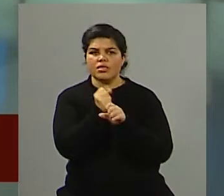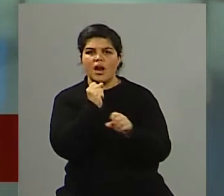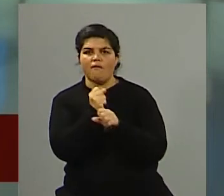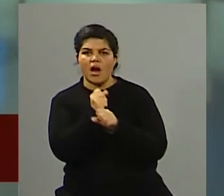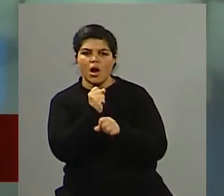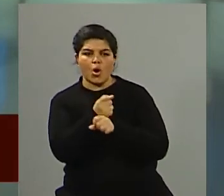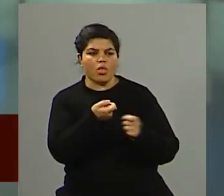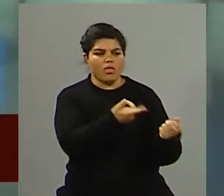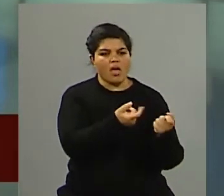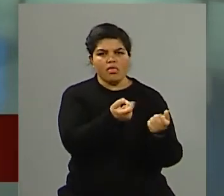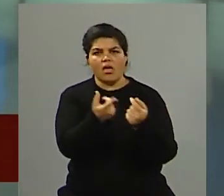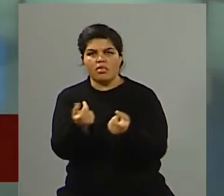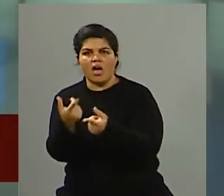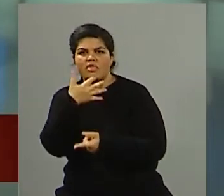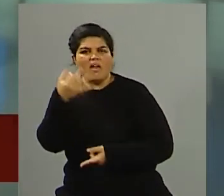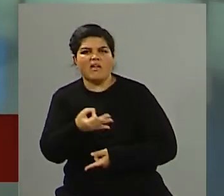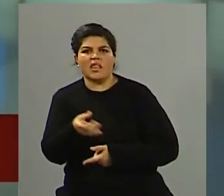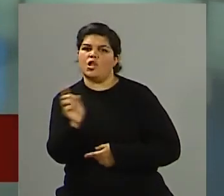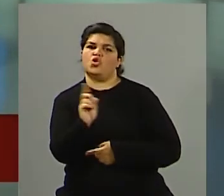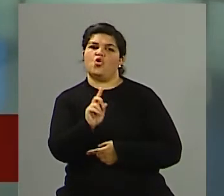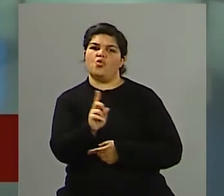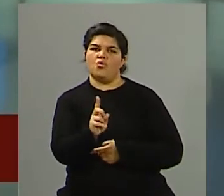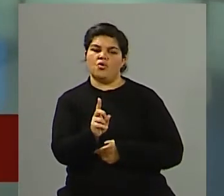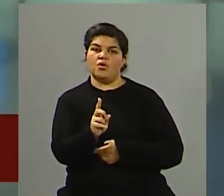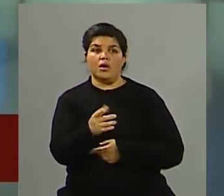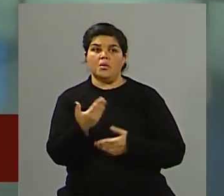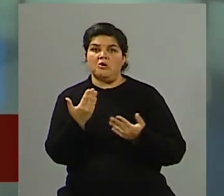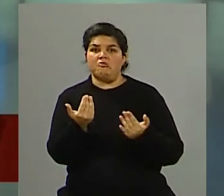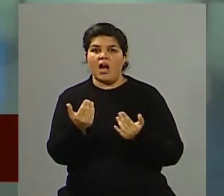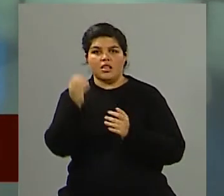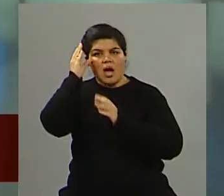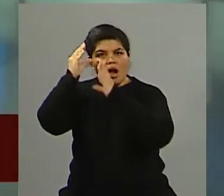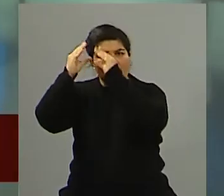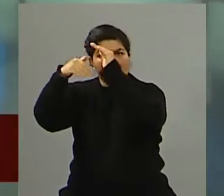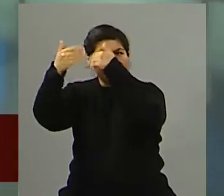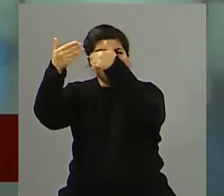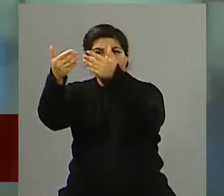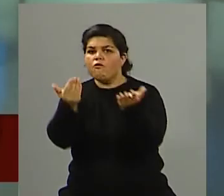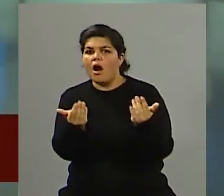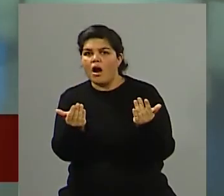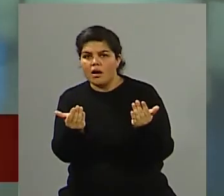lacerinos y lacerinas el planteo fundamental es la falta de capacitación bueno el estado hoy día ha perdido